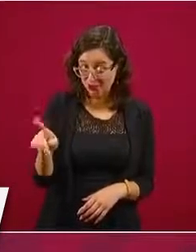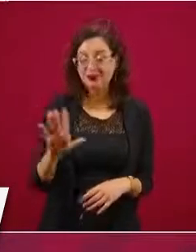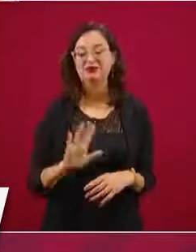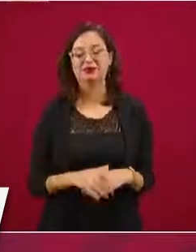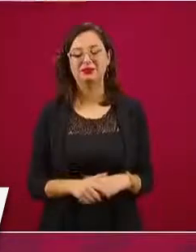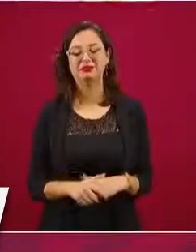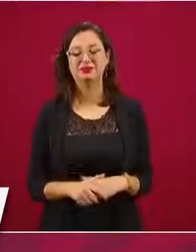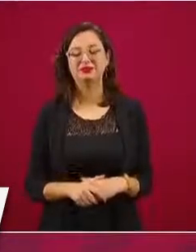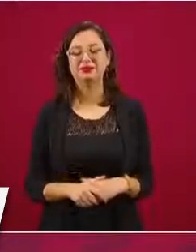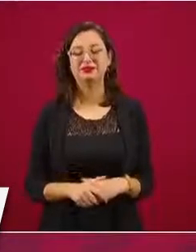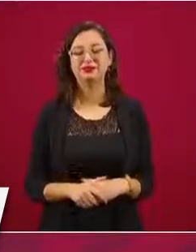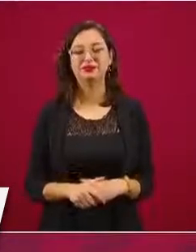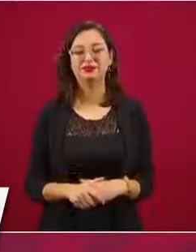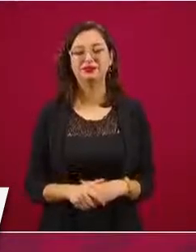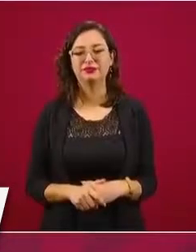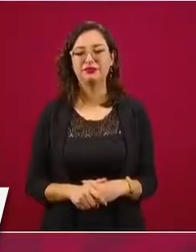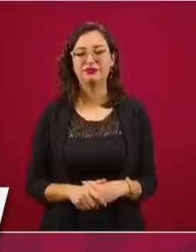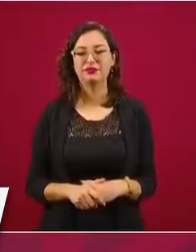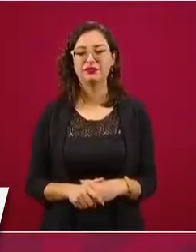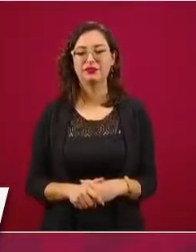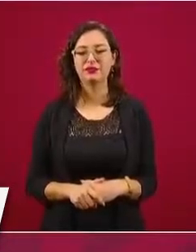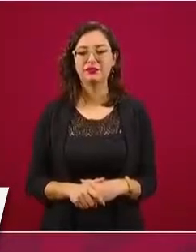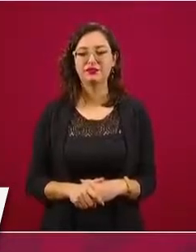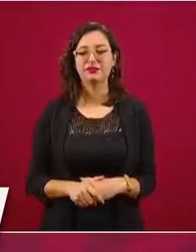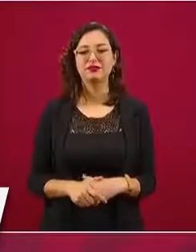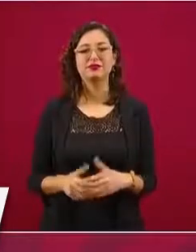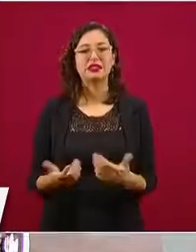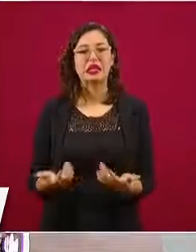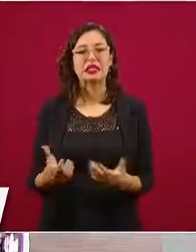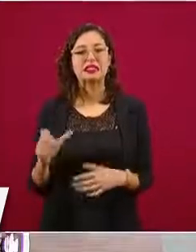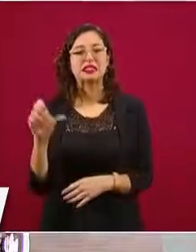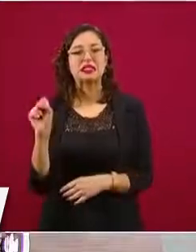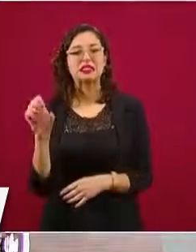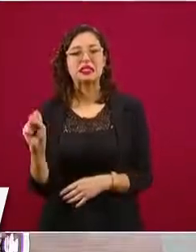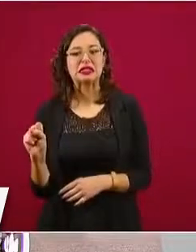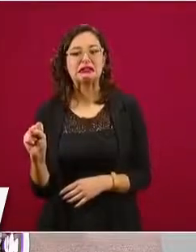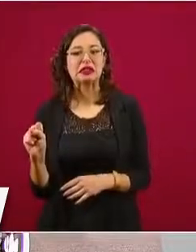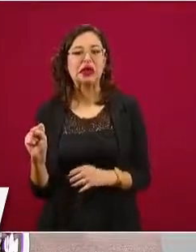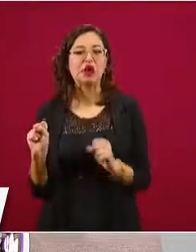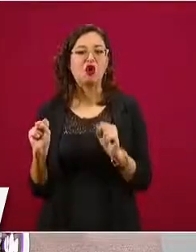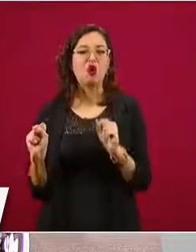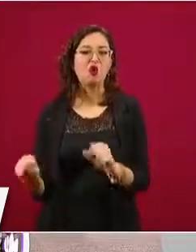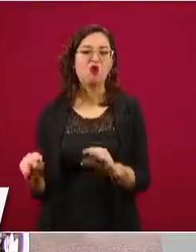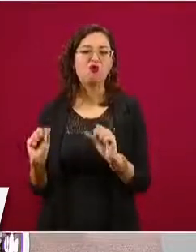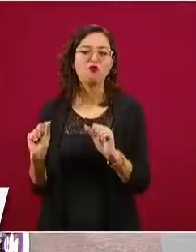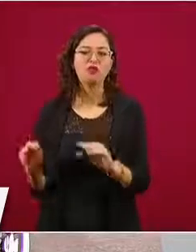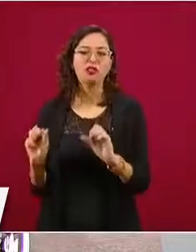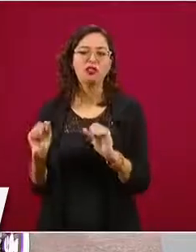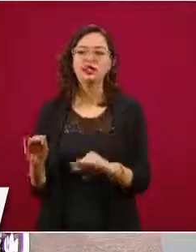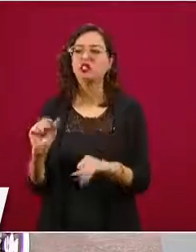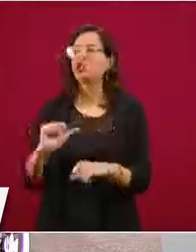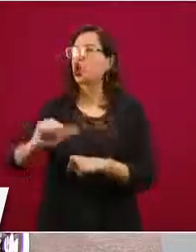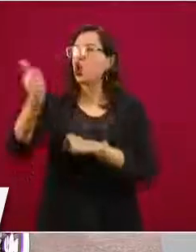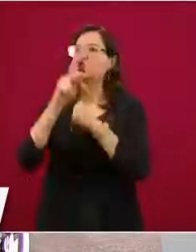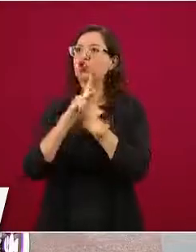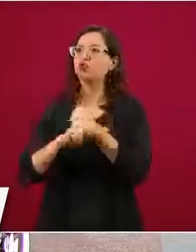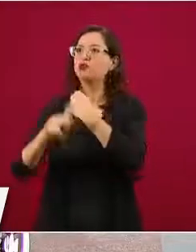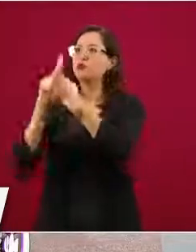pues ahí es donde tenían 60 oficinas en el extranjero.